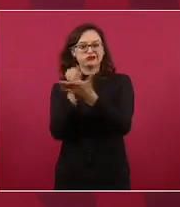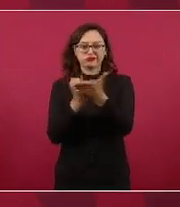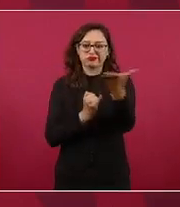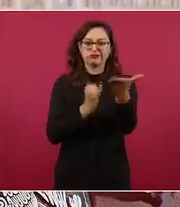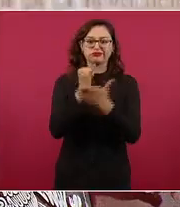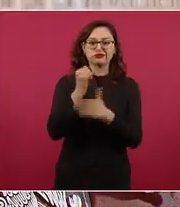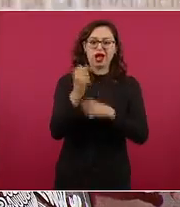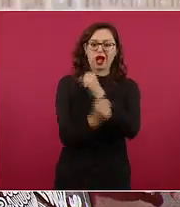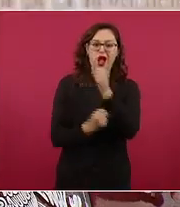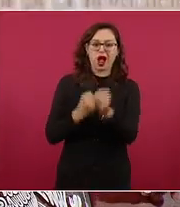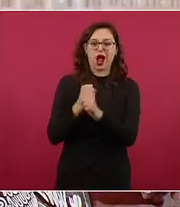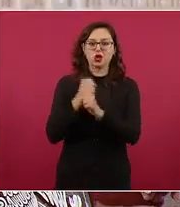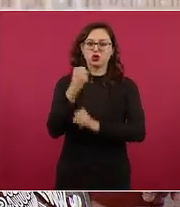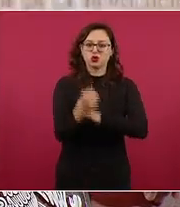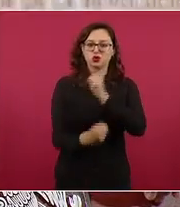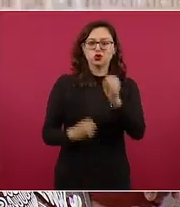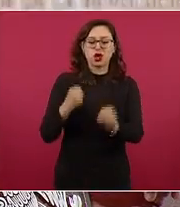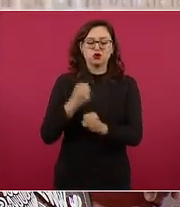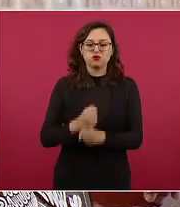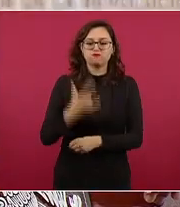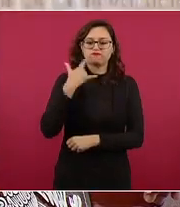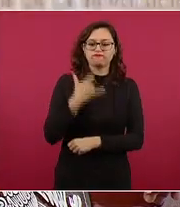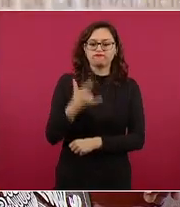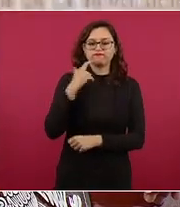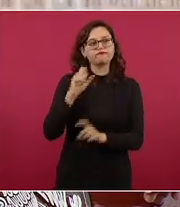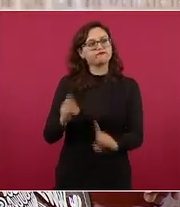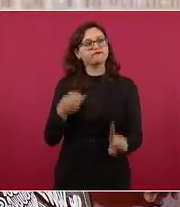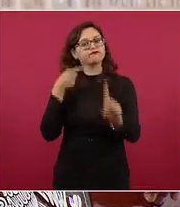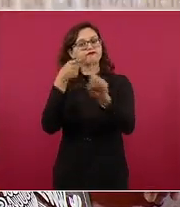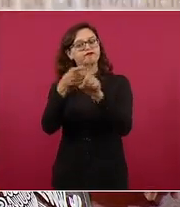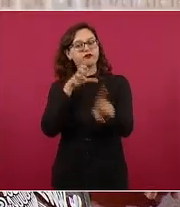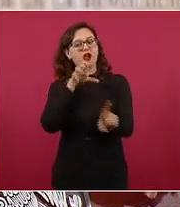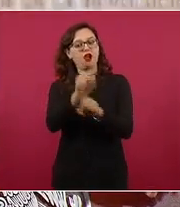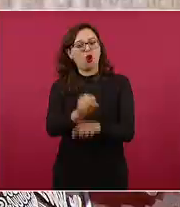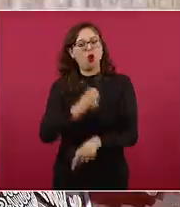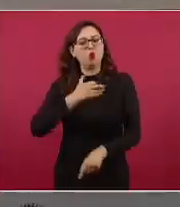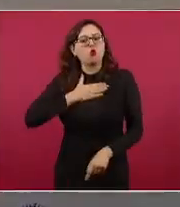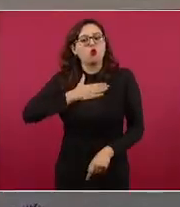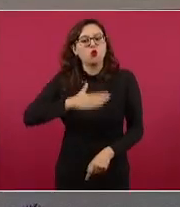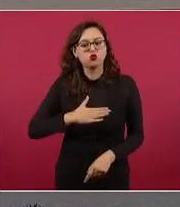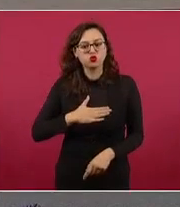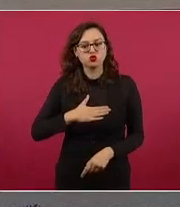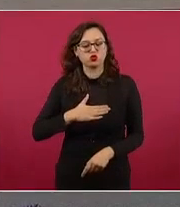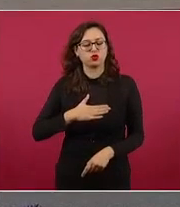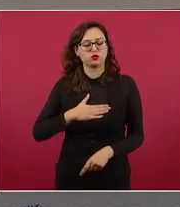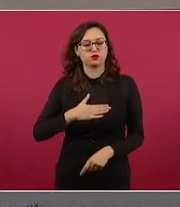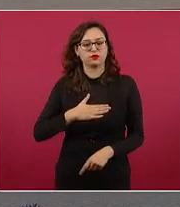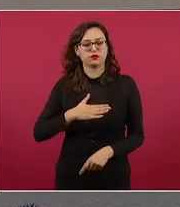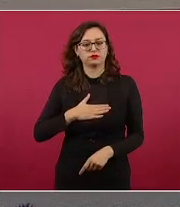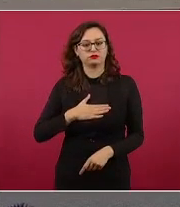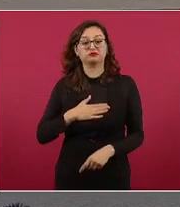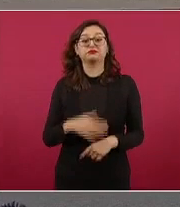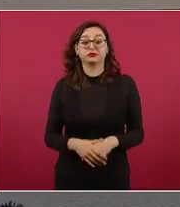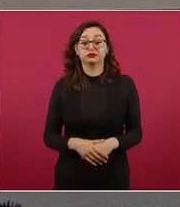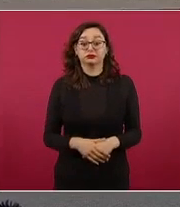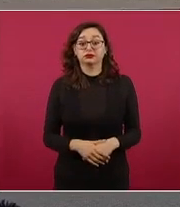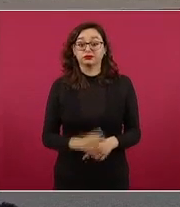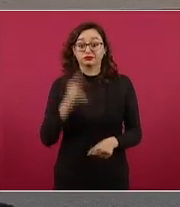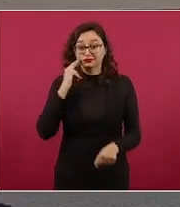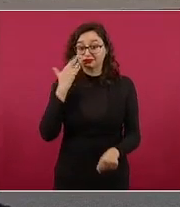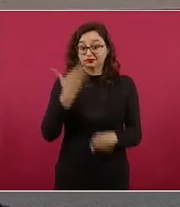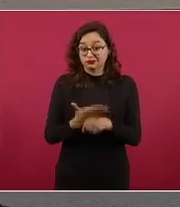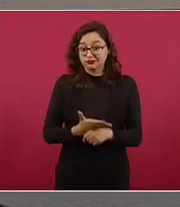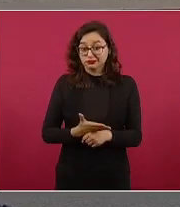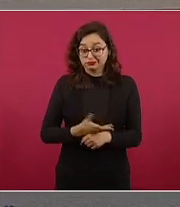años por la justicia entonces es nuestra responsabilidad